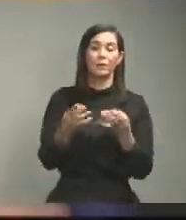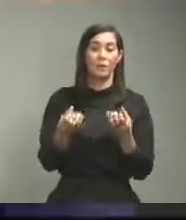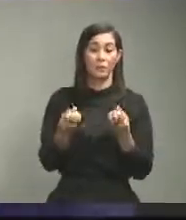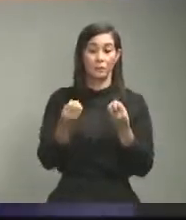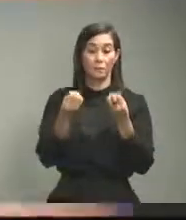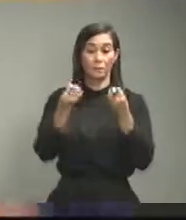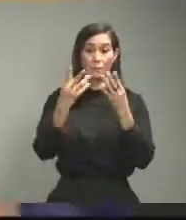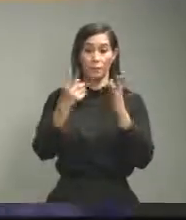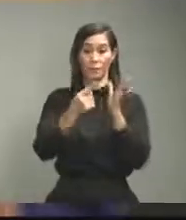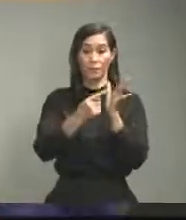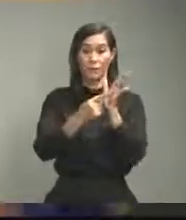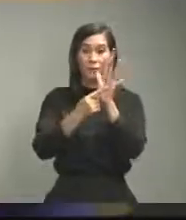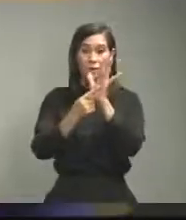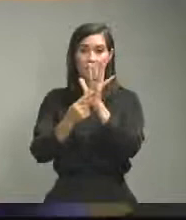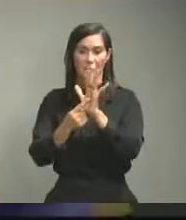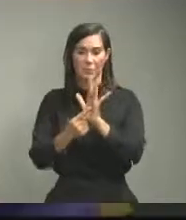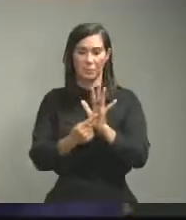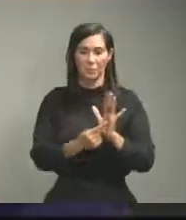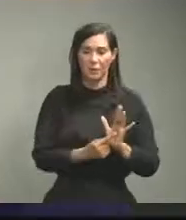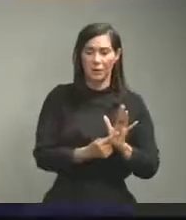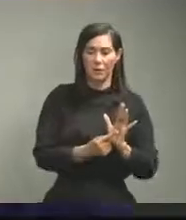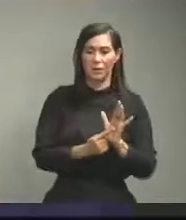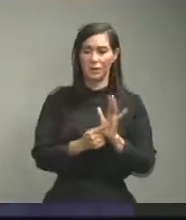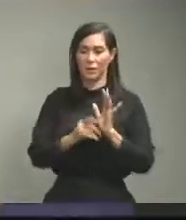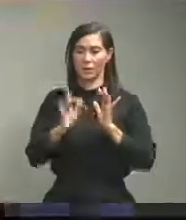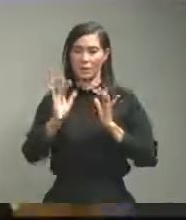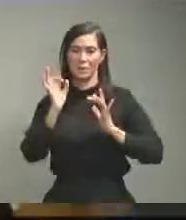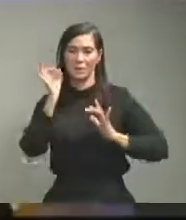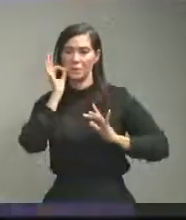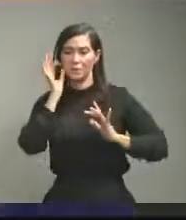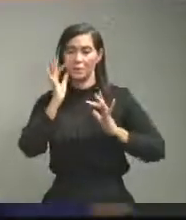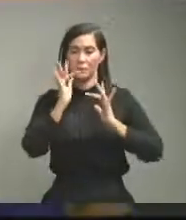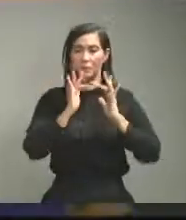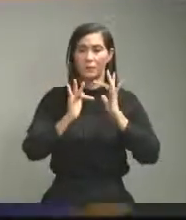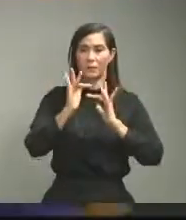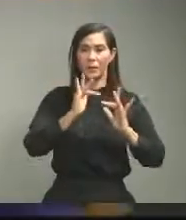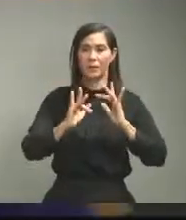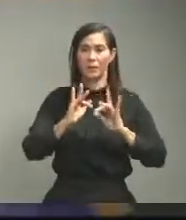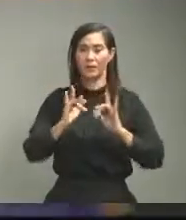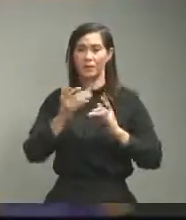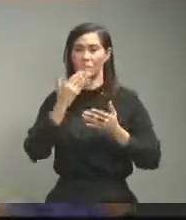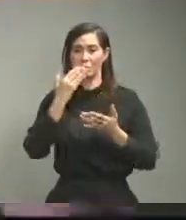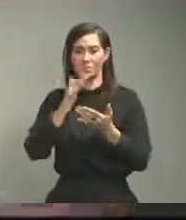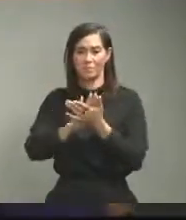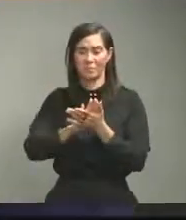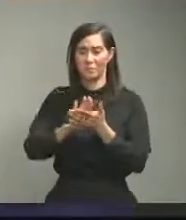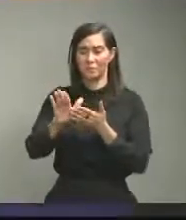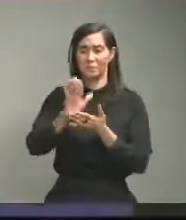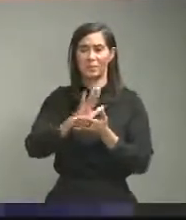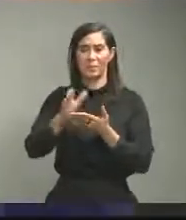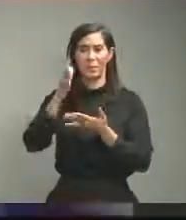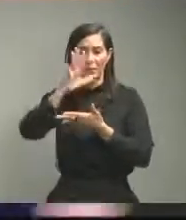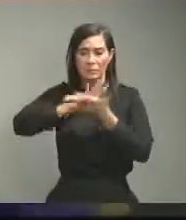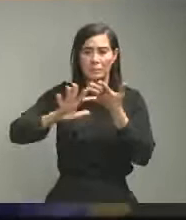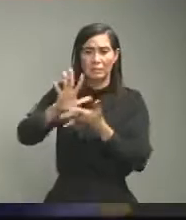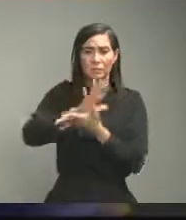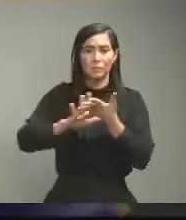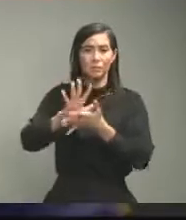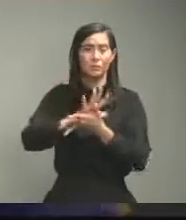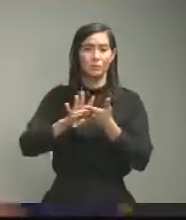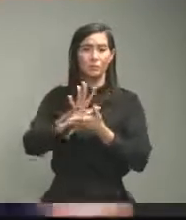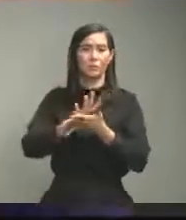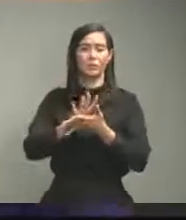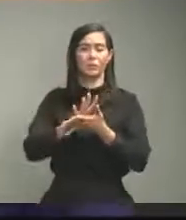imágenes imágenes negativas que están saliendo a la luz y poniendo al país a otro nivel